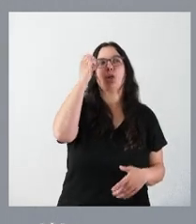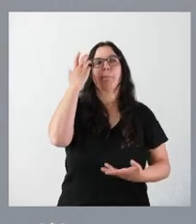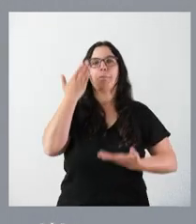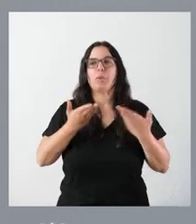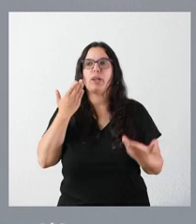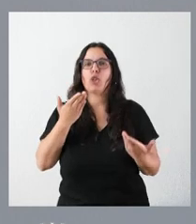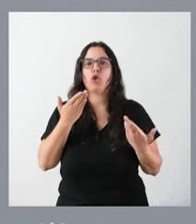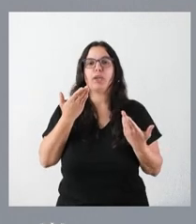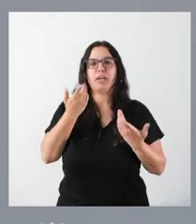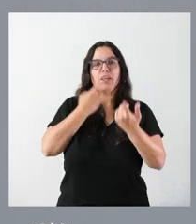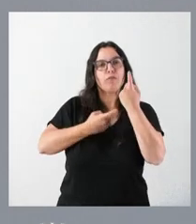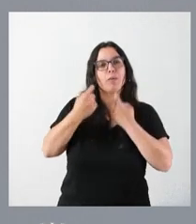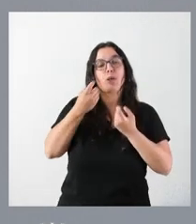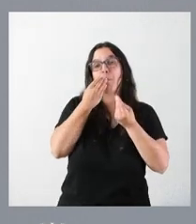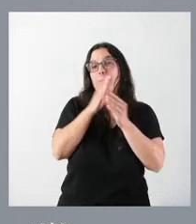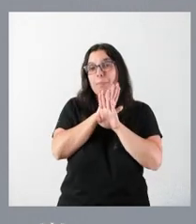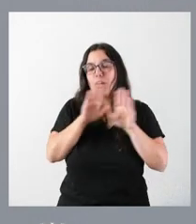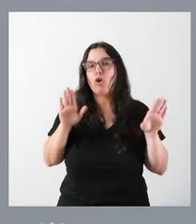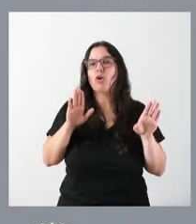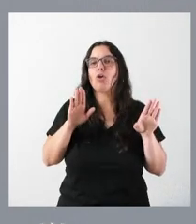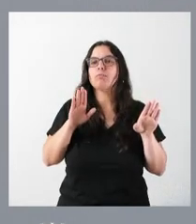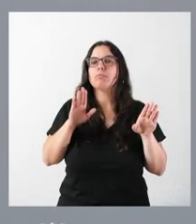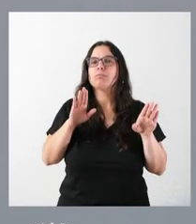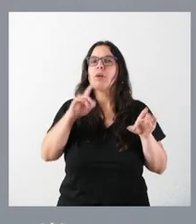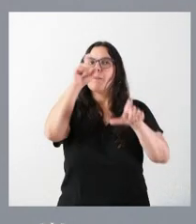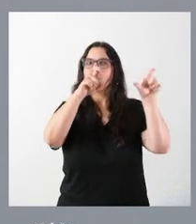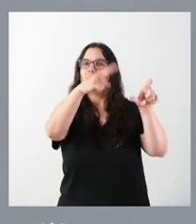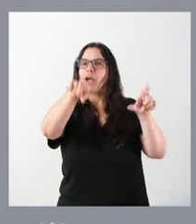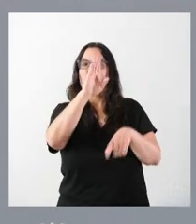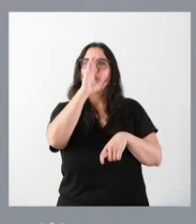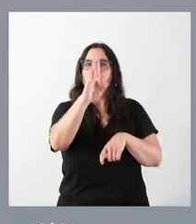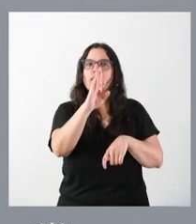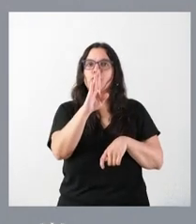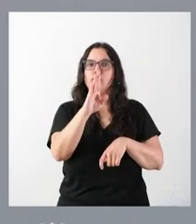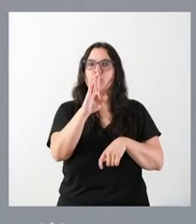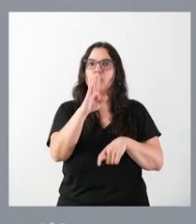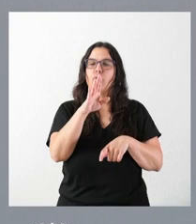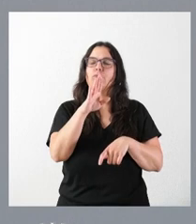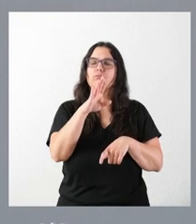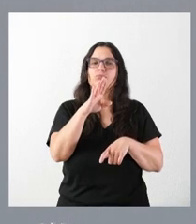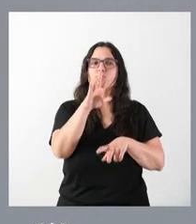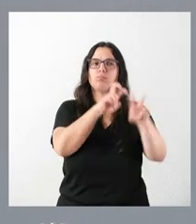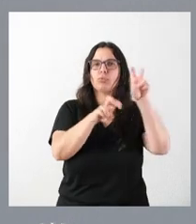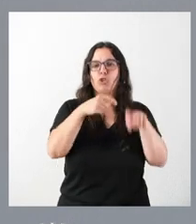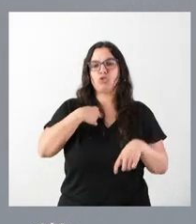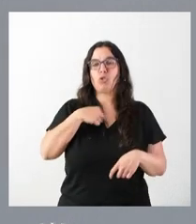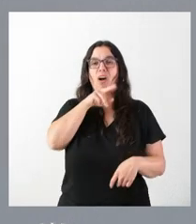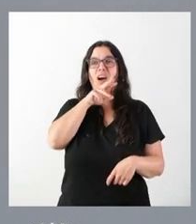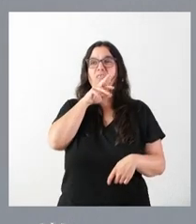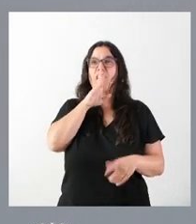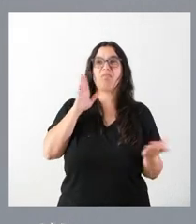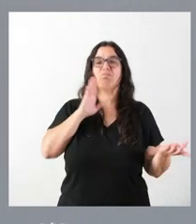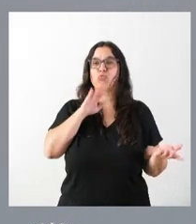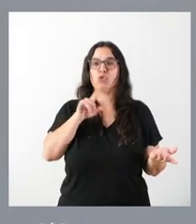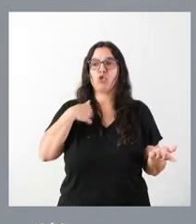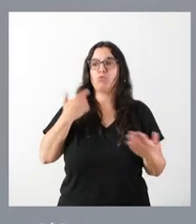informaciones, las puedan realizar los ciudadanos más directamente afectados. Quizá más oportuno que hablar yo, en